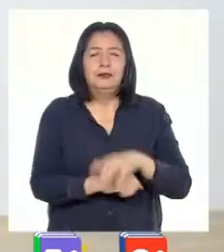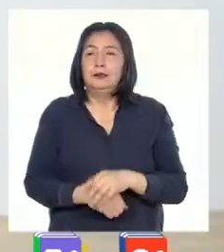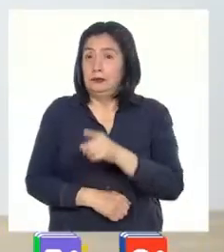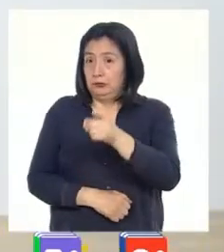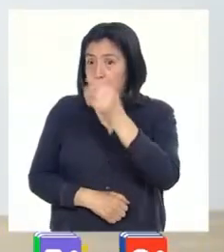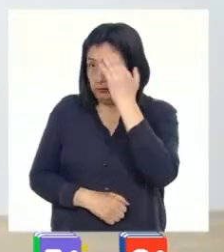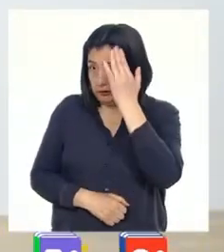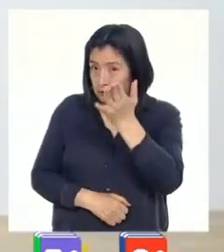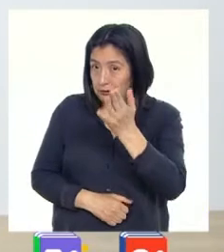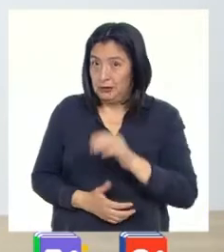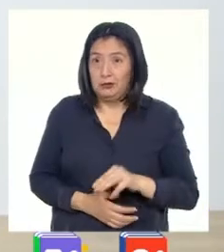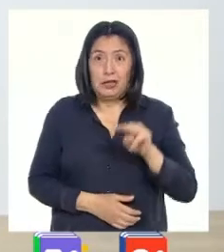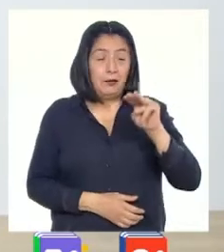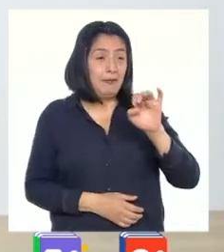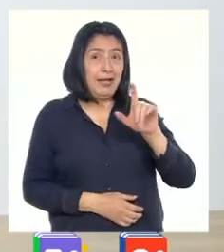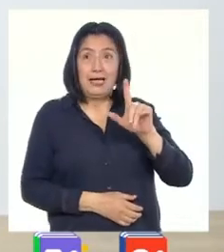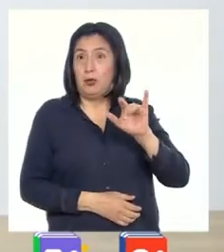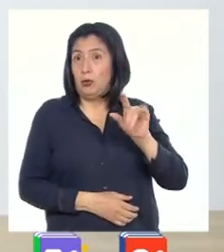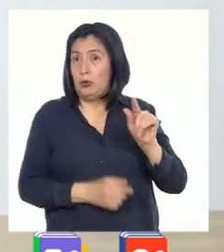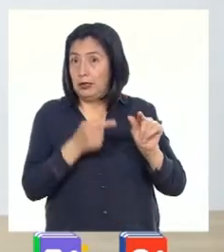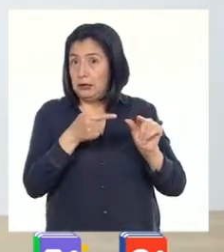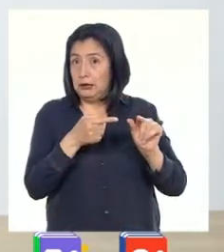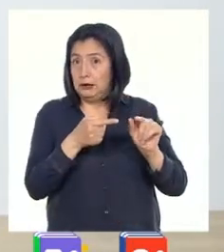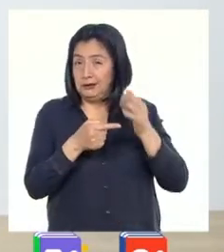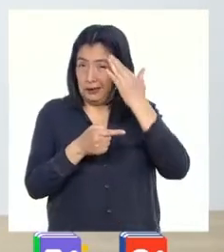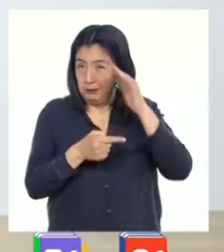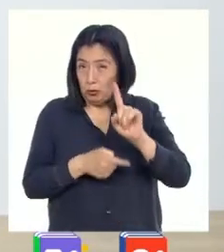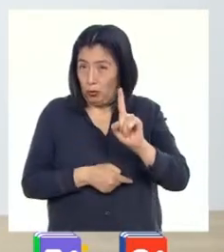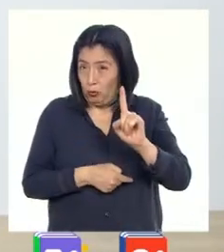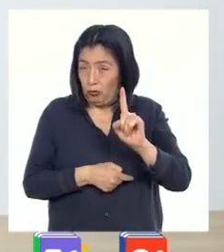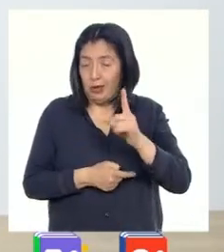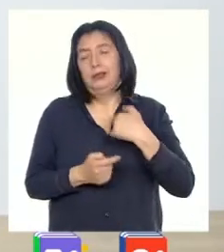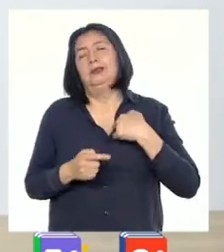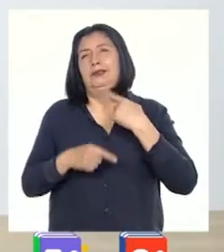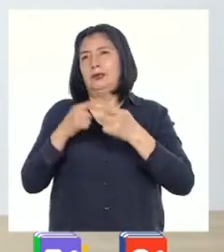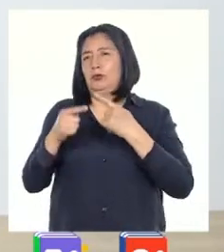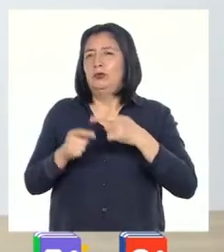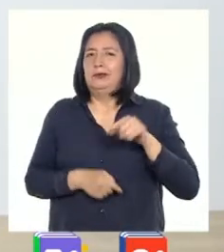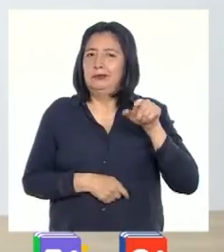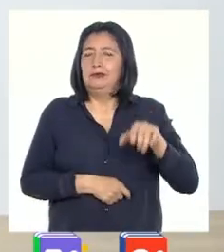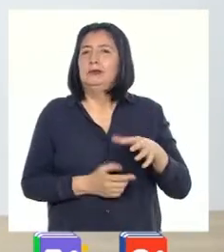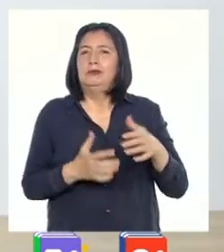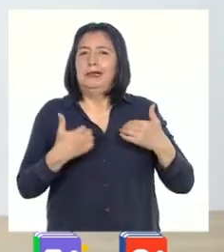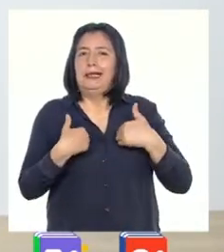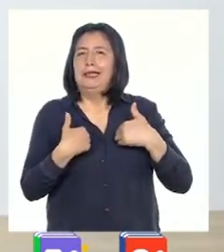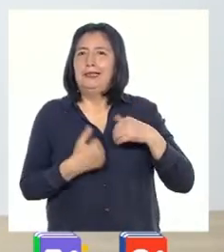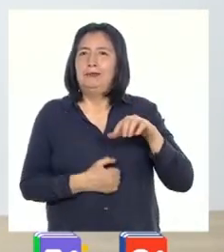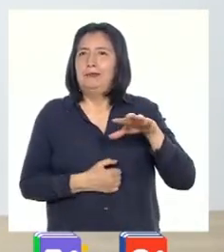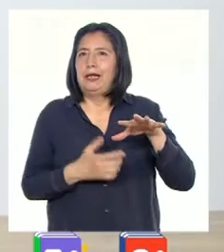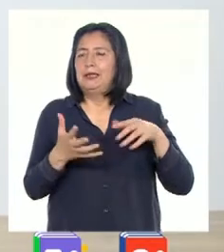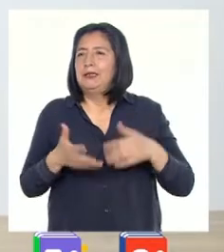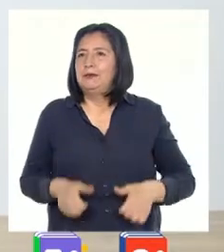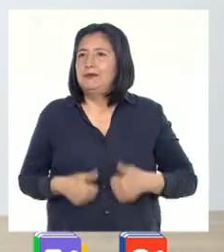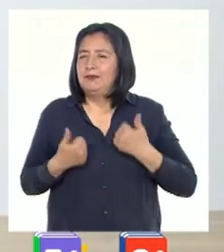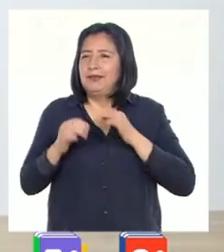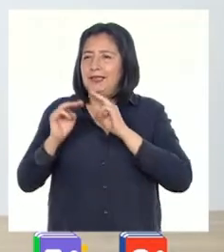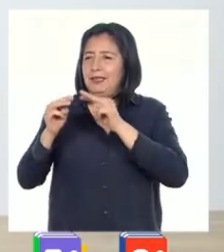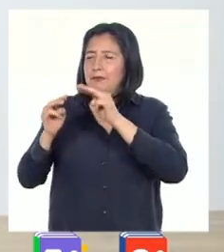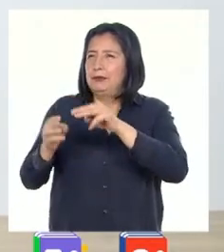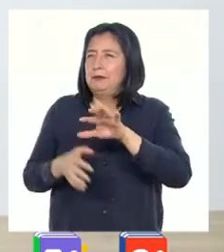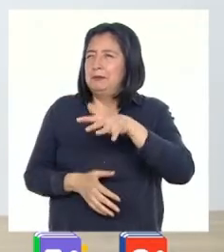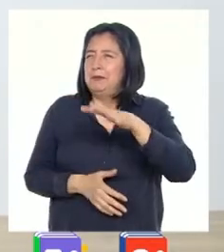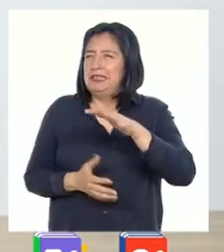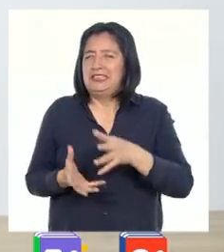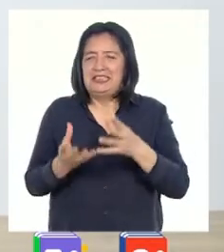¿Sabes qué es una malagua? ¿No? Bueno, te cuento. La malagua es un animalito que vive en el mar y que